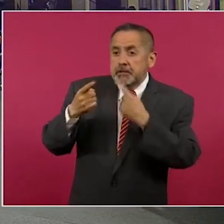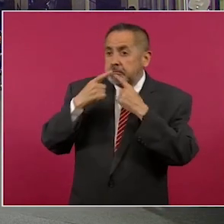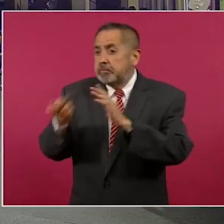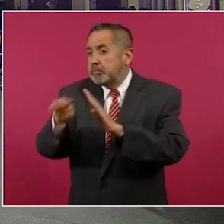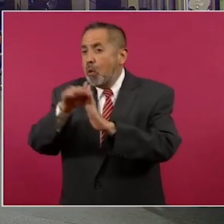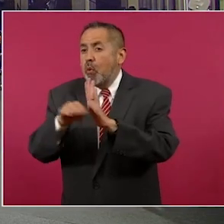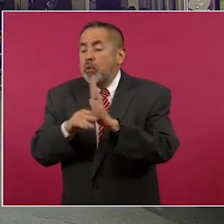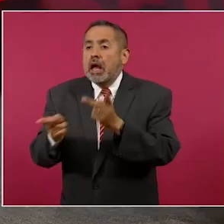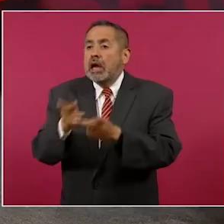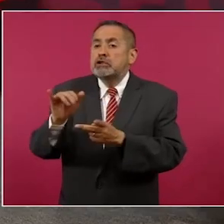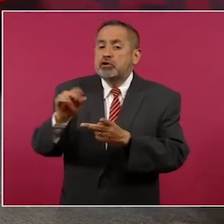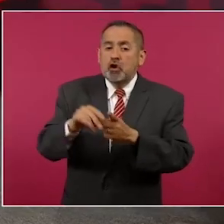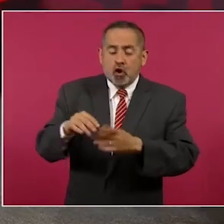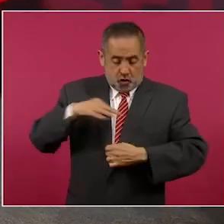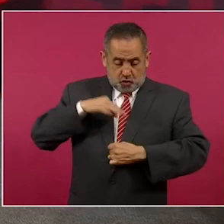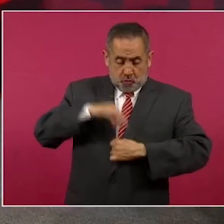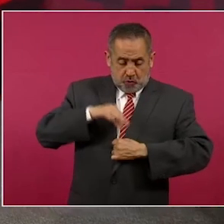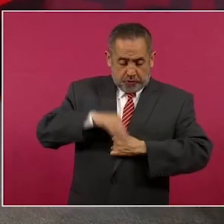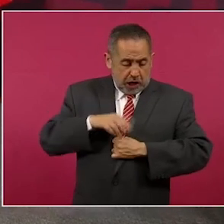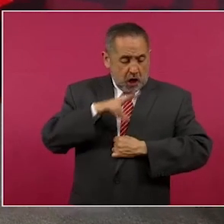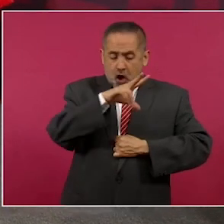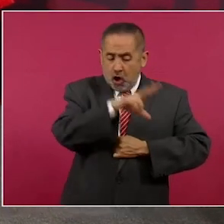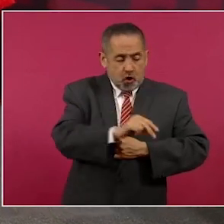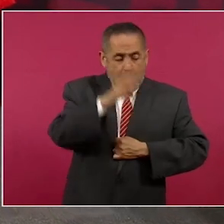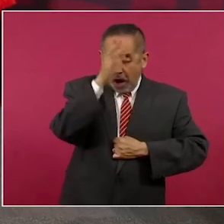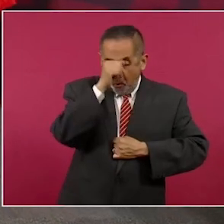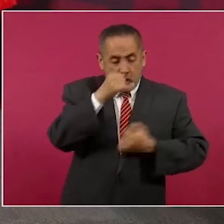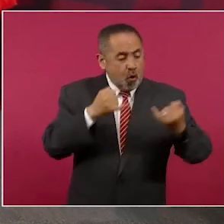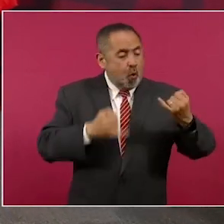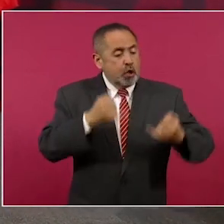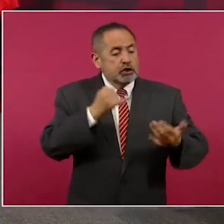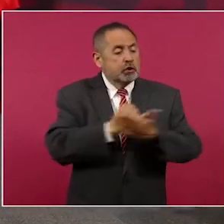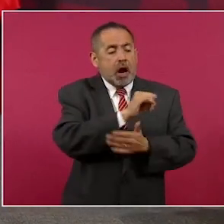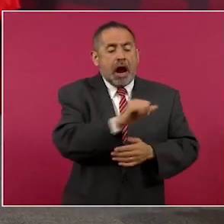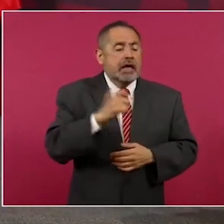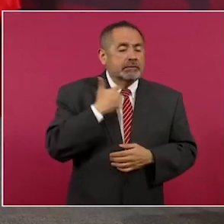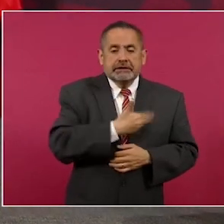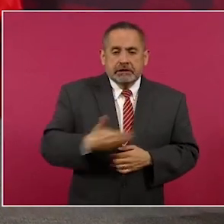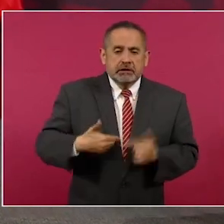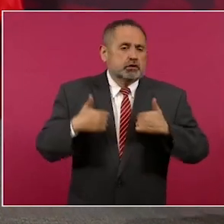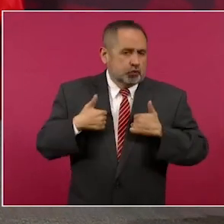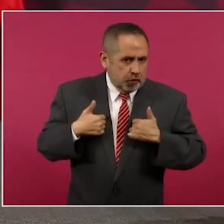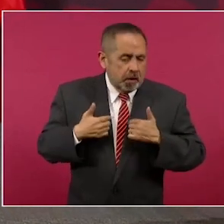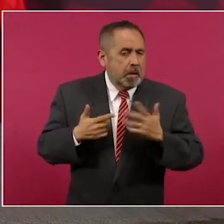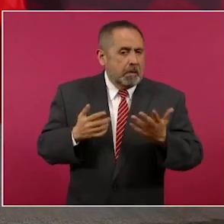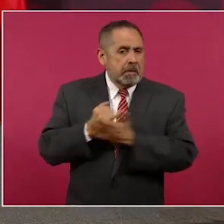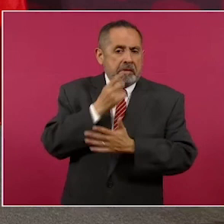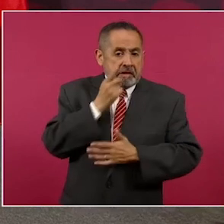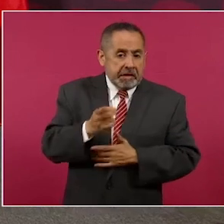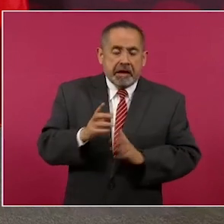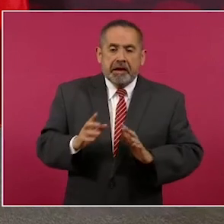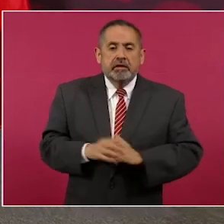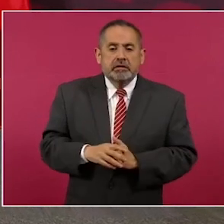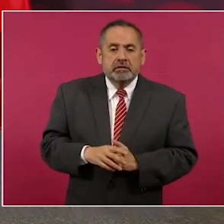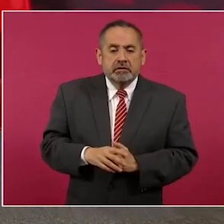vivo a votar en contra, porque no debíamos